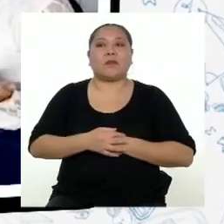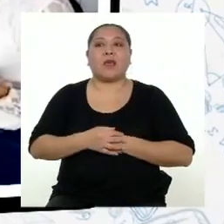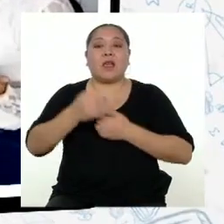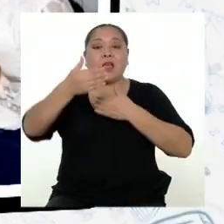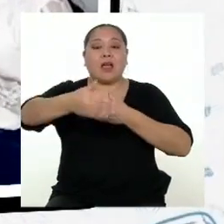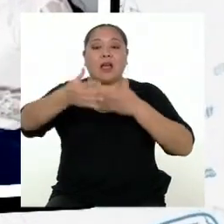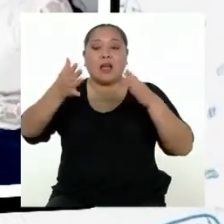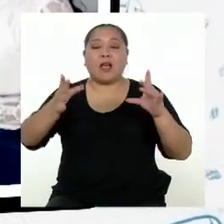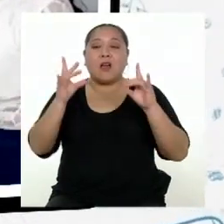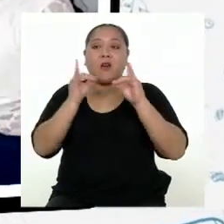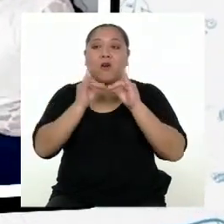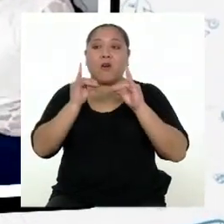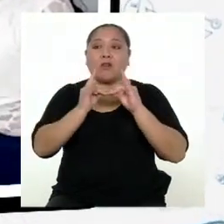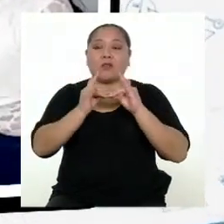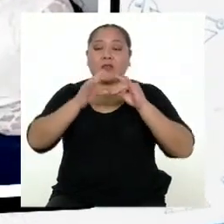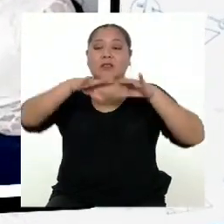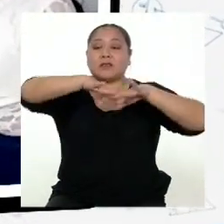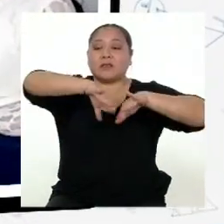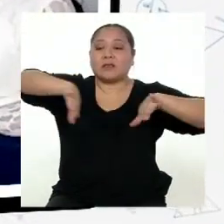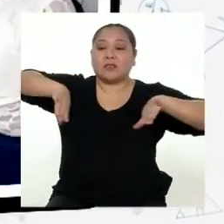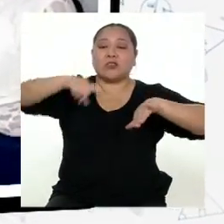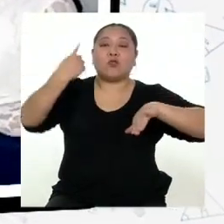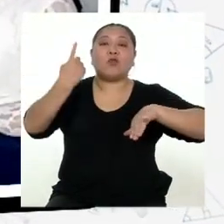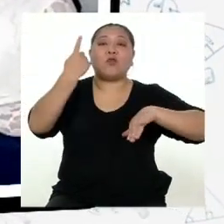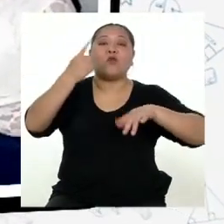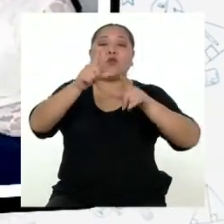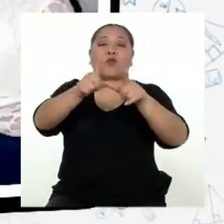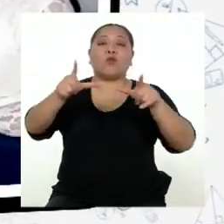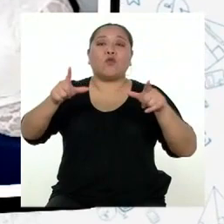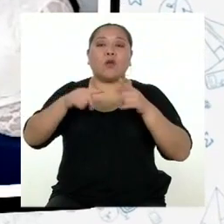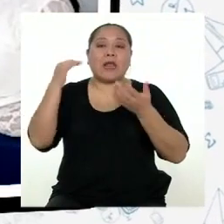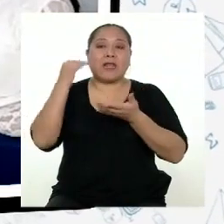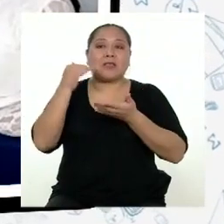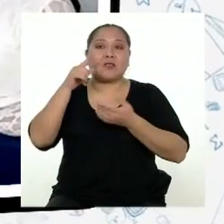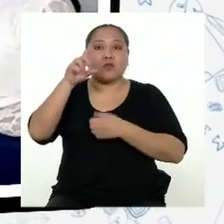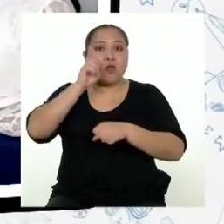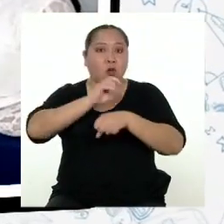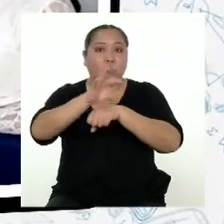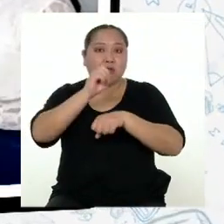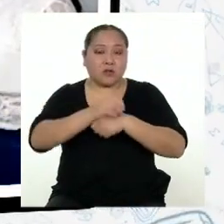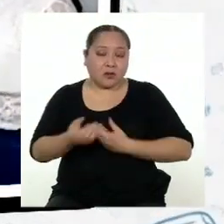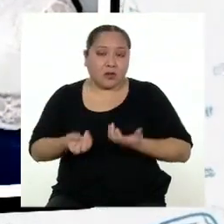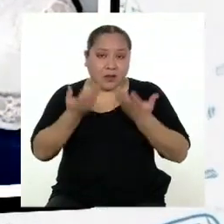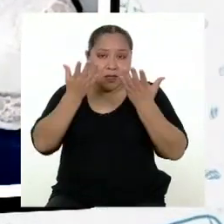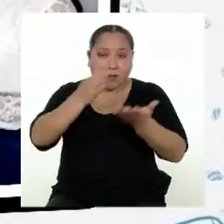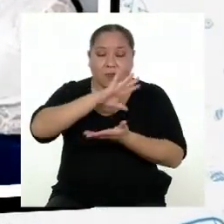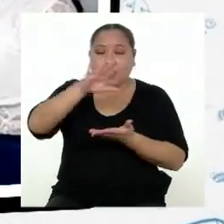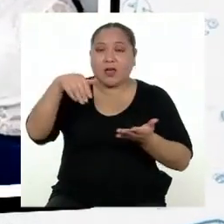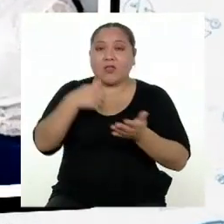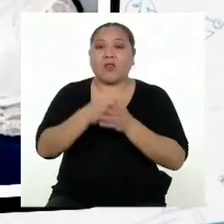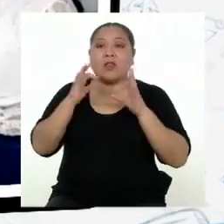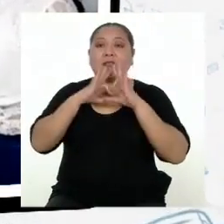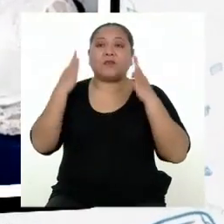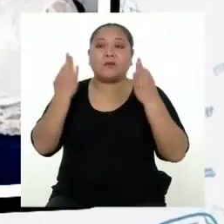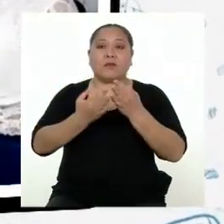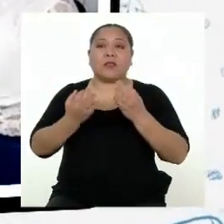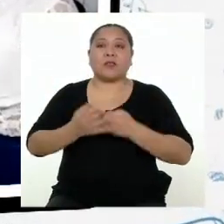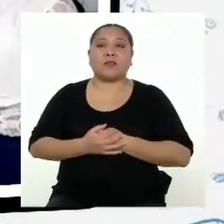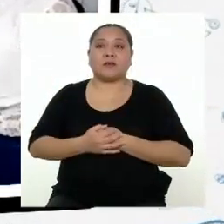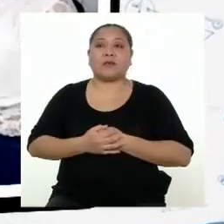habitación se volvió un espacio de estudio. Esa es una recomendación que le hacemos a todas las familias.